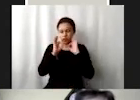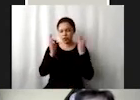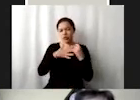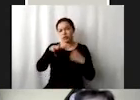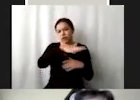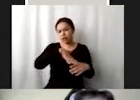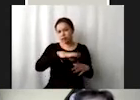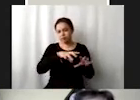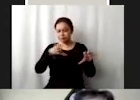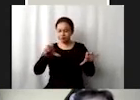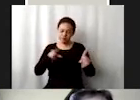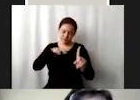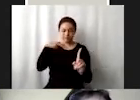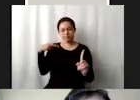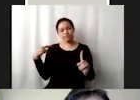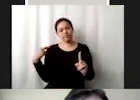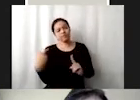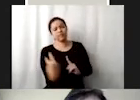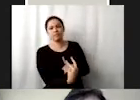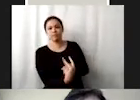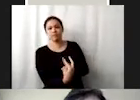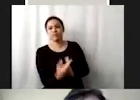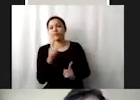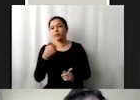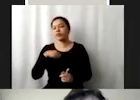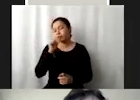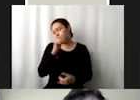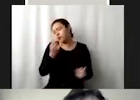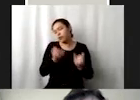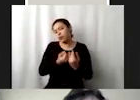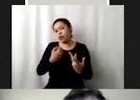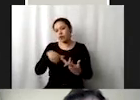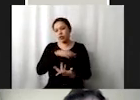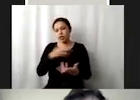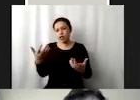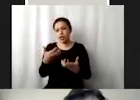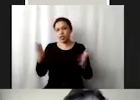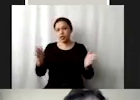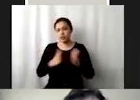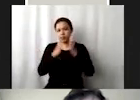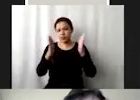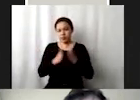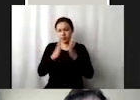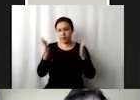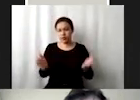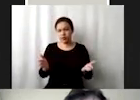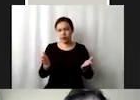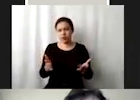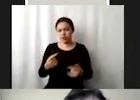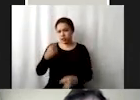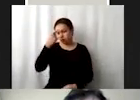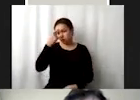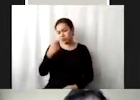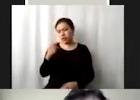otros ángulos ver que pues nosotros también tenemos que hacer nuestra parte por acá en el tema de los